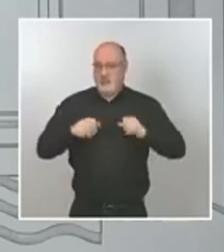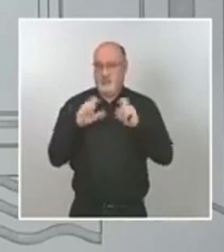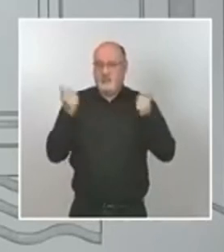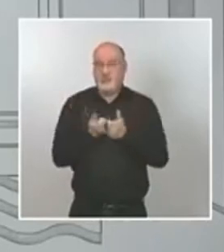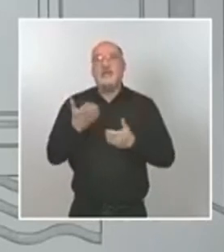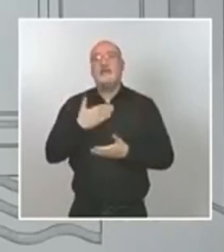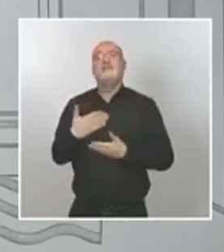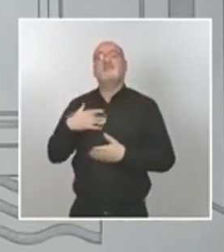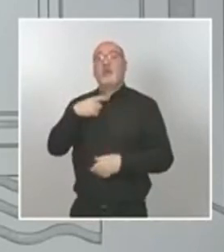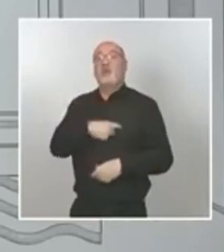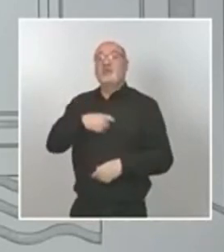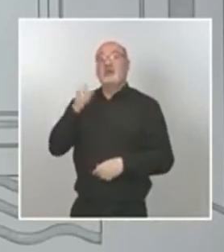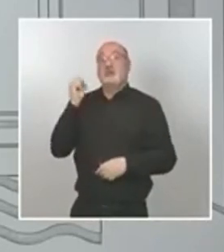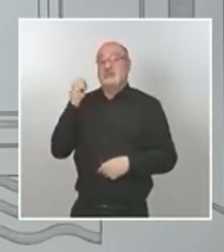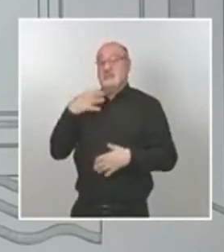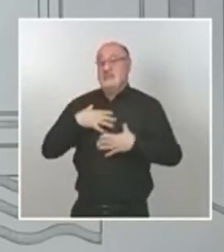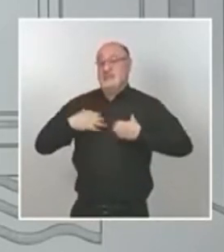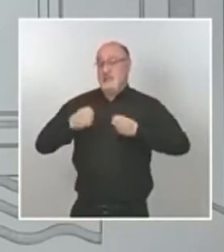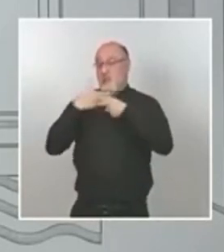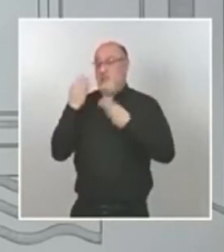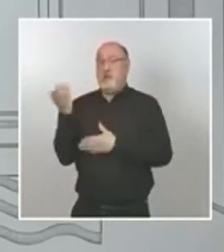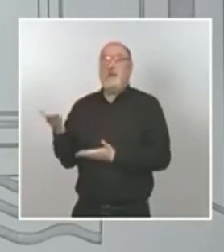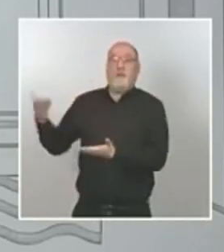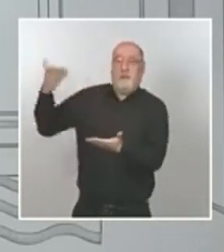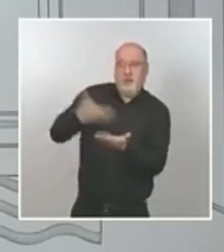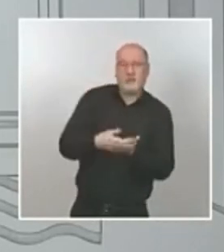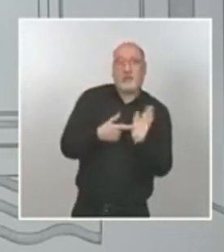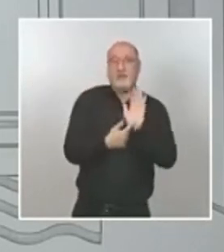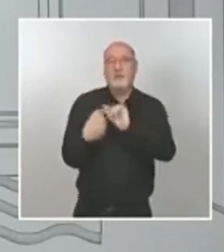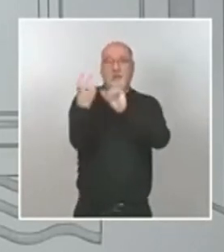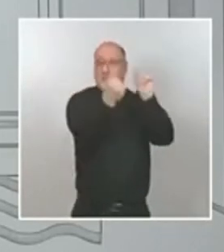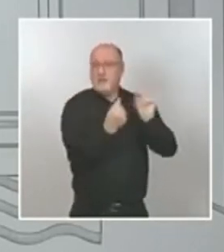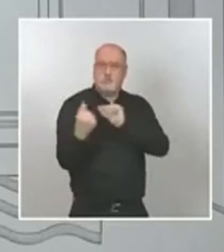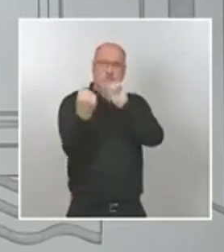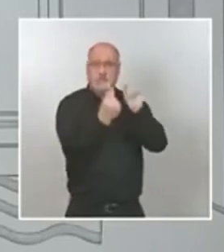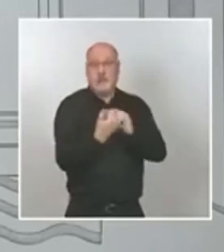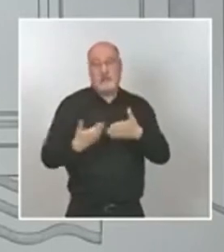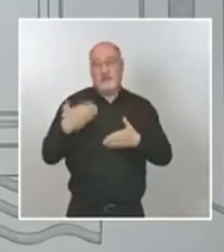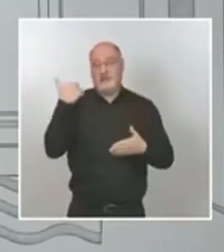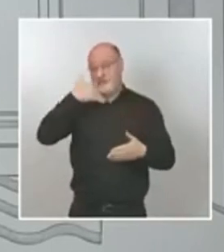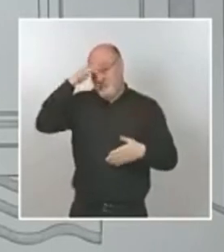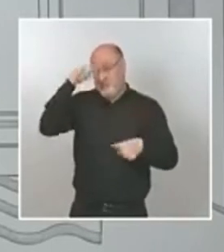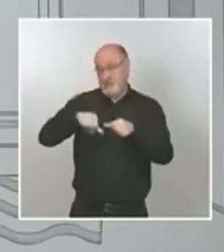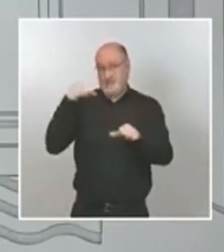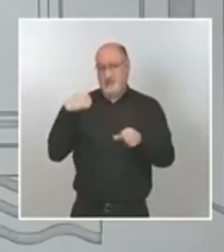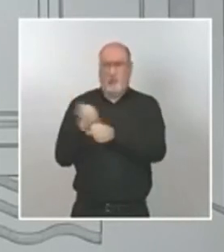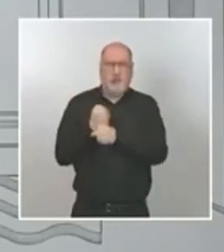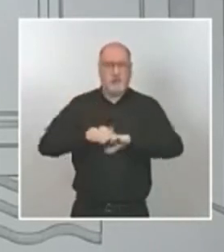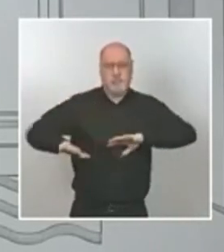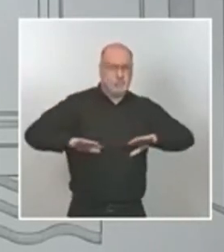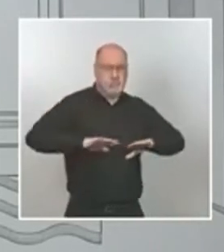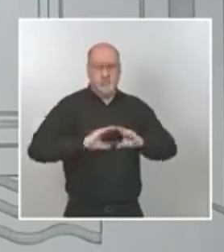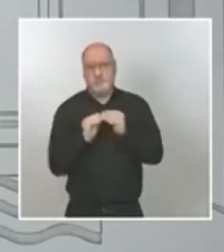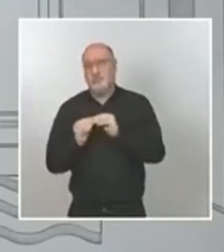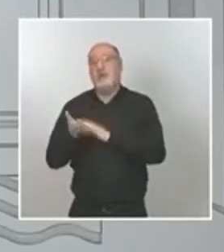pública que como saben durante todo el fin de semana hemos estado en una intensa actividad recuerden que el jueves de la